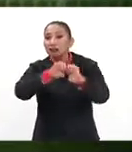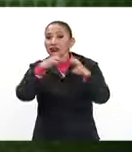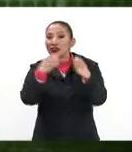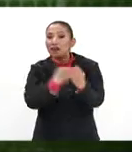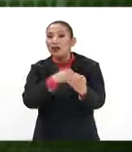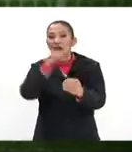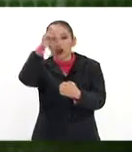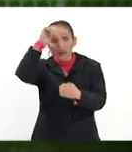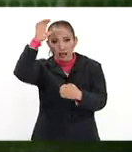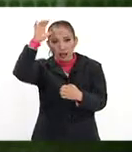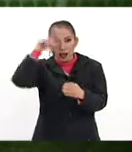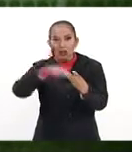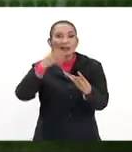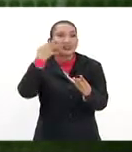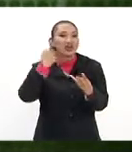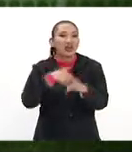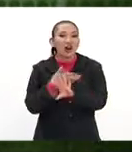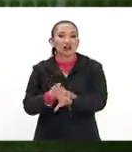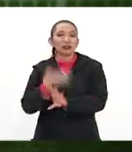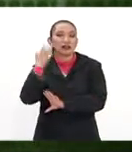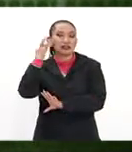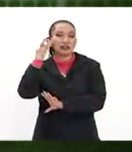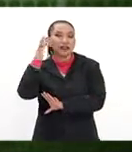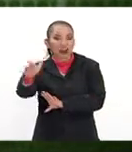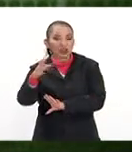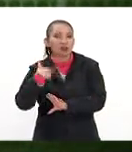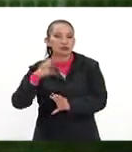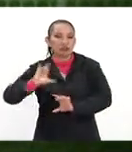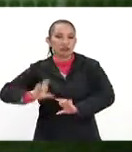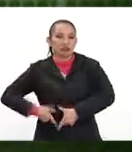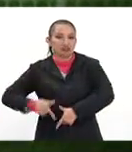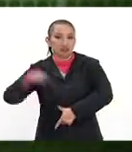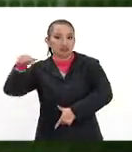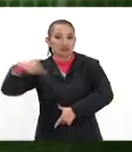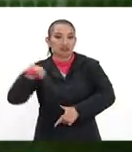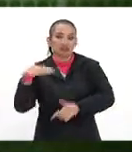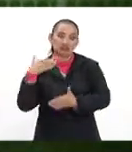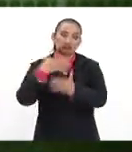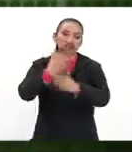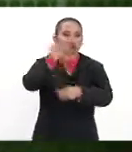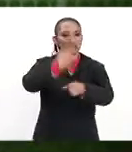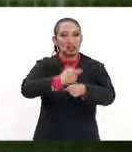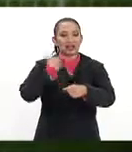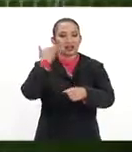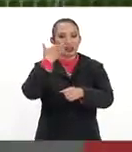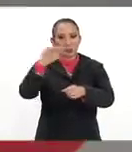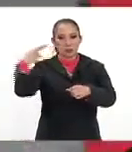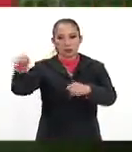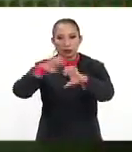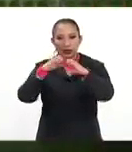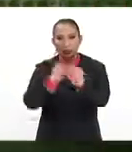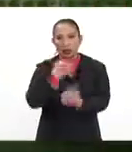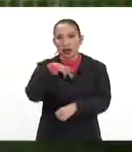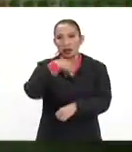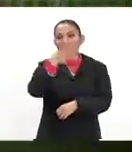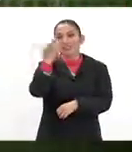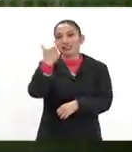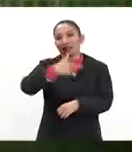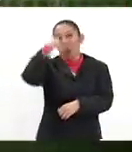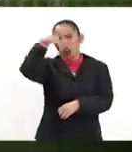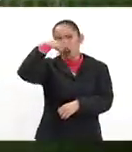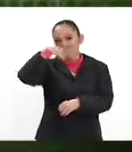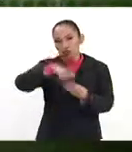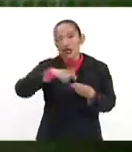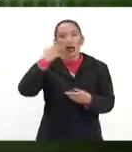Estadio Azteca. Tigres en contra de Santos, el campeón debuta en esta temporada en casa a las 19 horas,